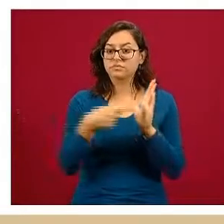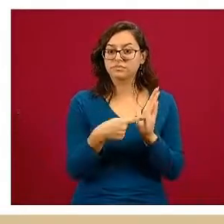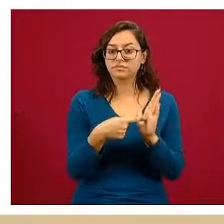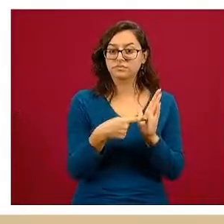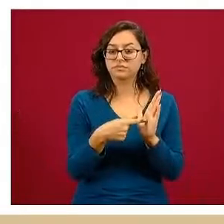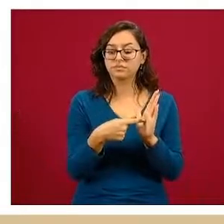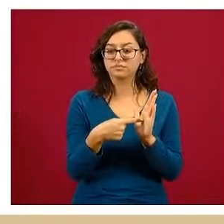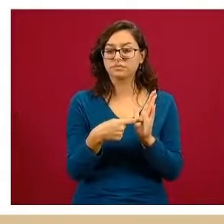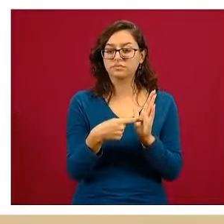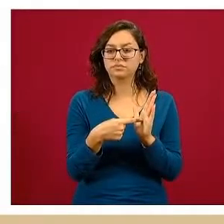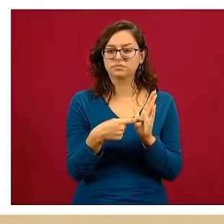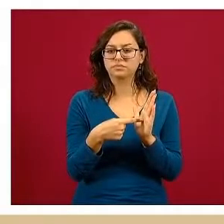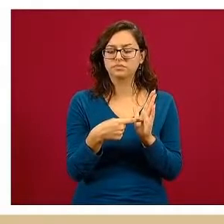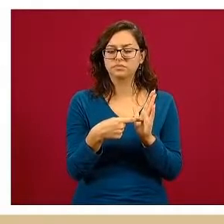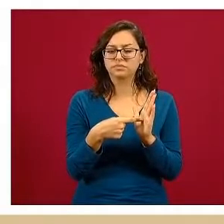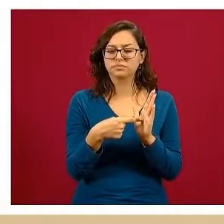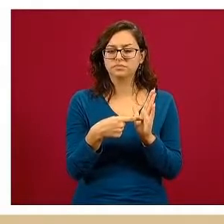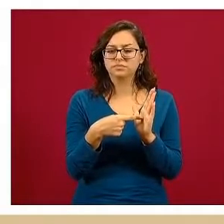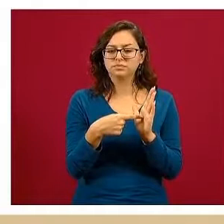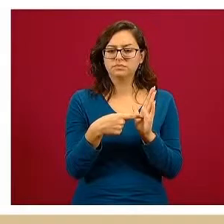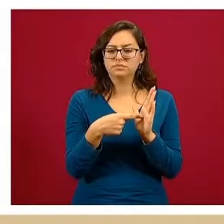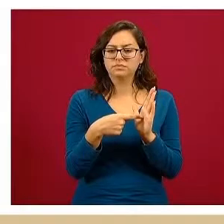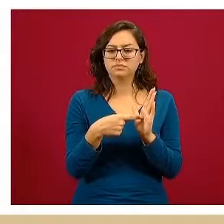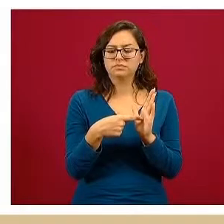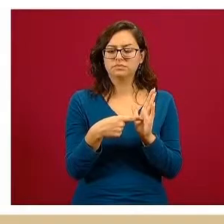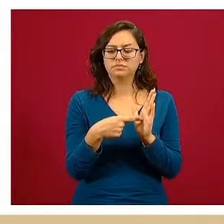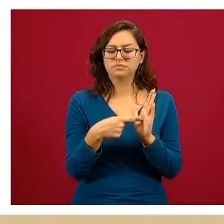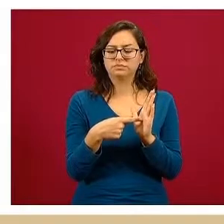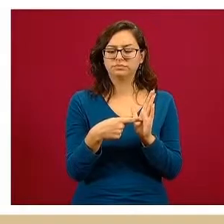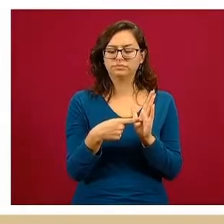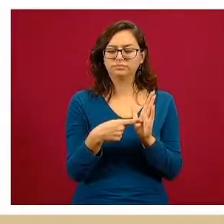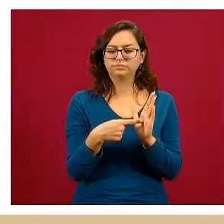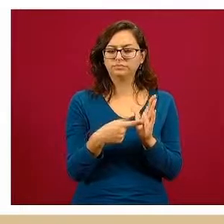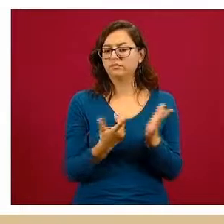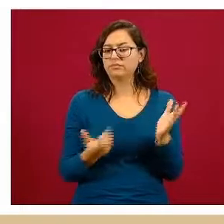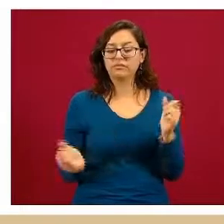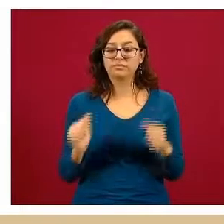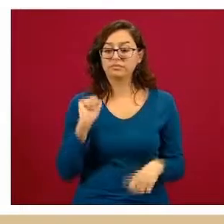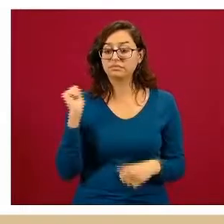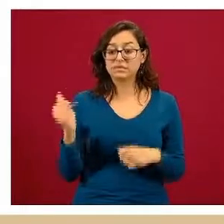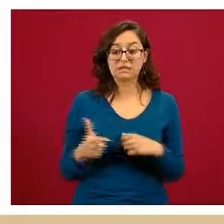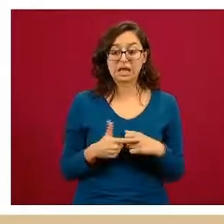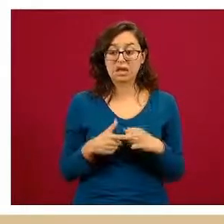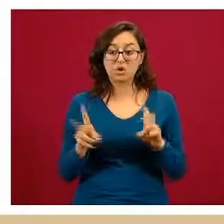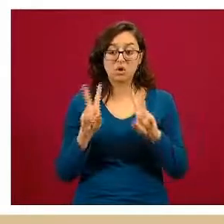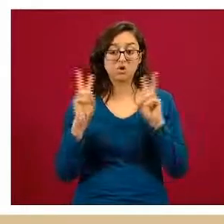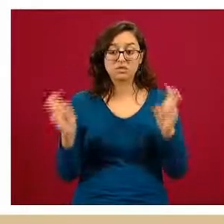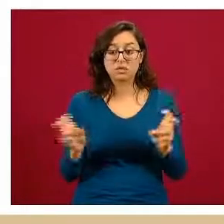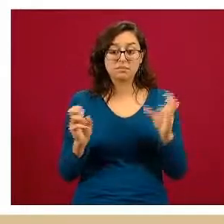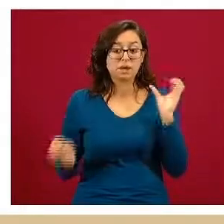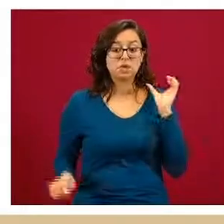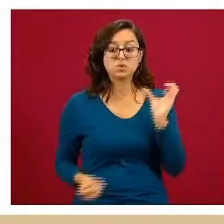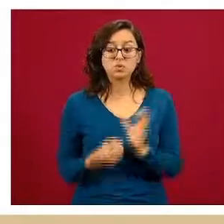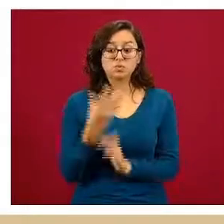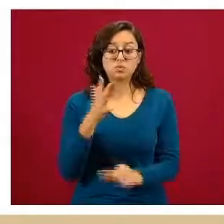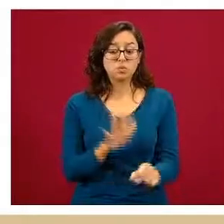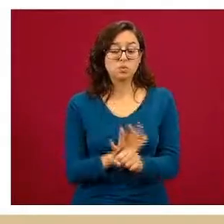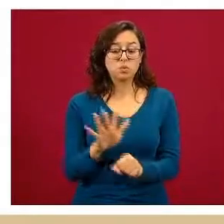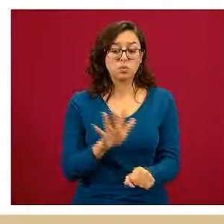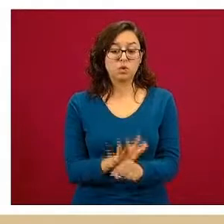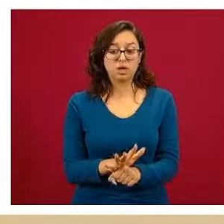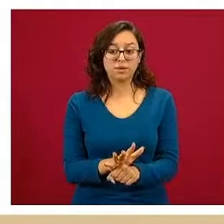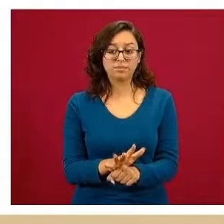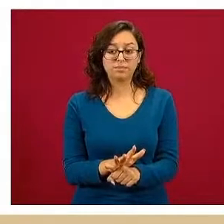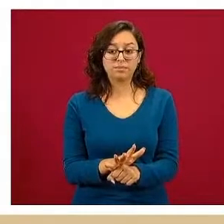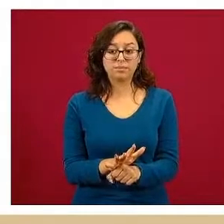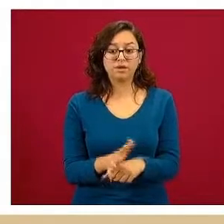Prevención de Suicidio una cosa innovadora que se está haciendo en México es trabajar la